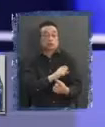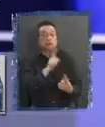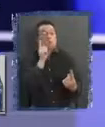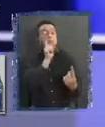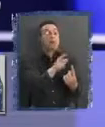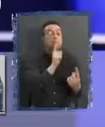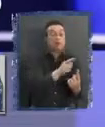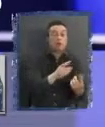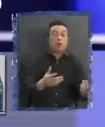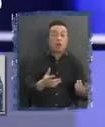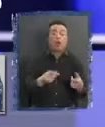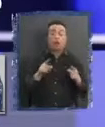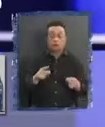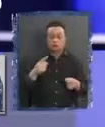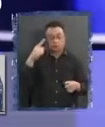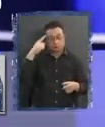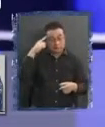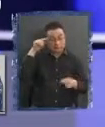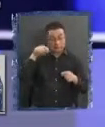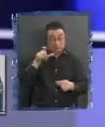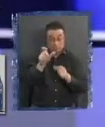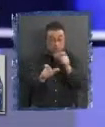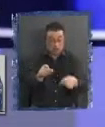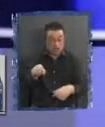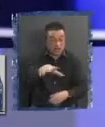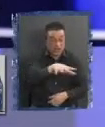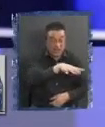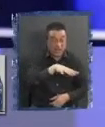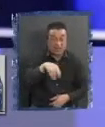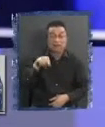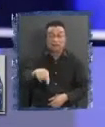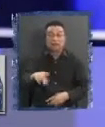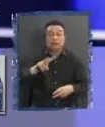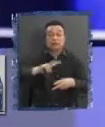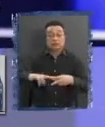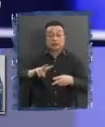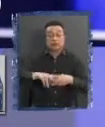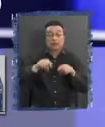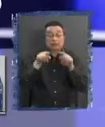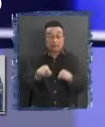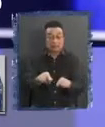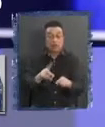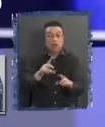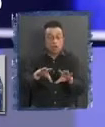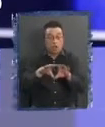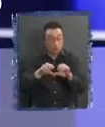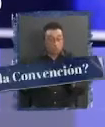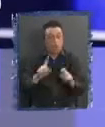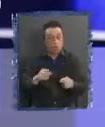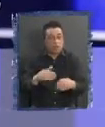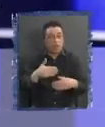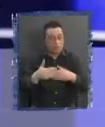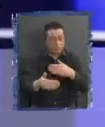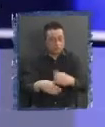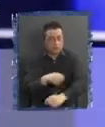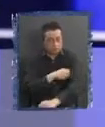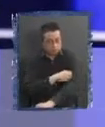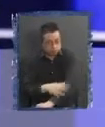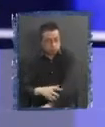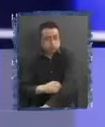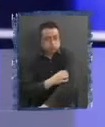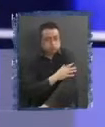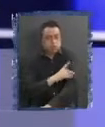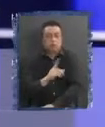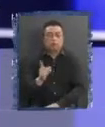yo siento que hoy día, pensando en el ciudadano, lo que acá se está creando, estando de acuerdo, que hay avanzar en descentralización, no va a responder